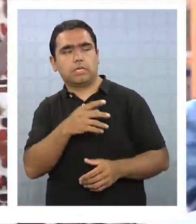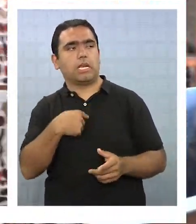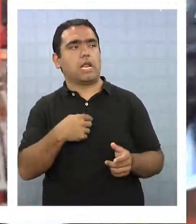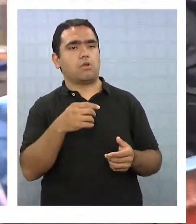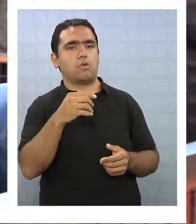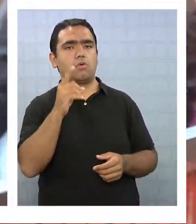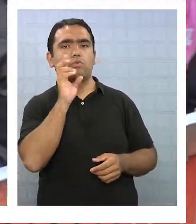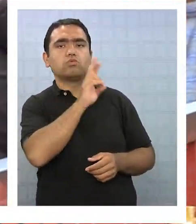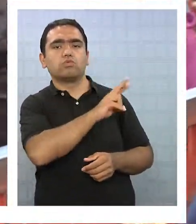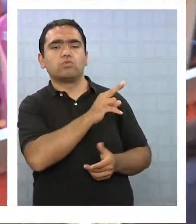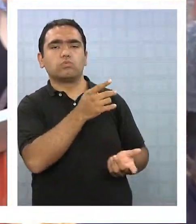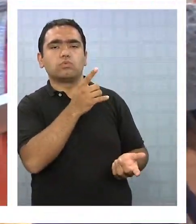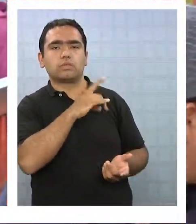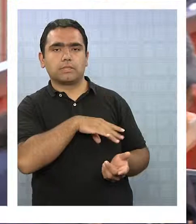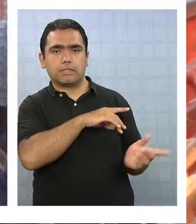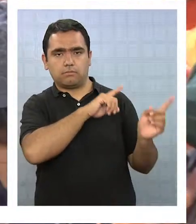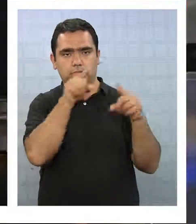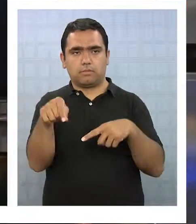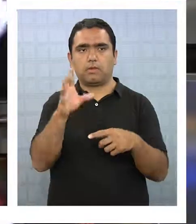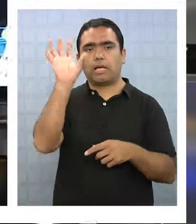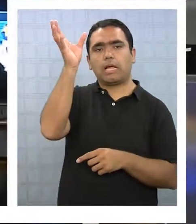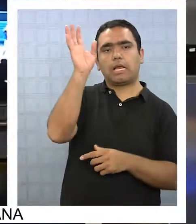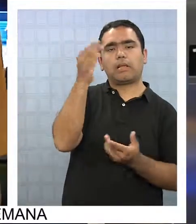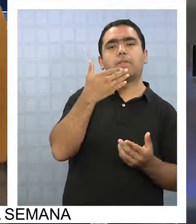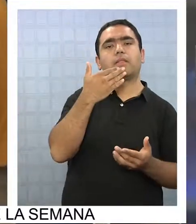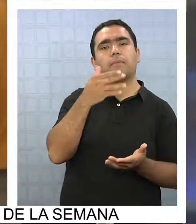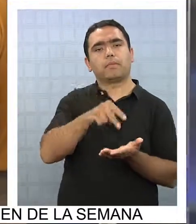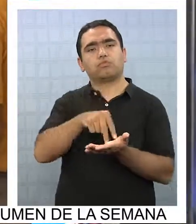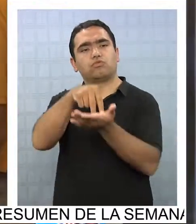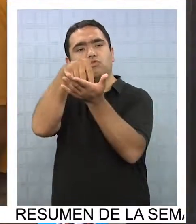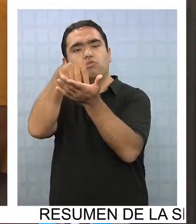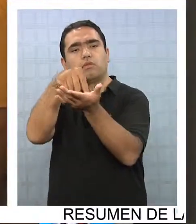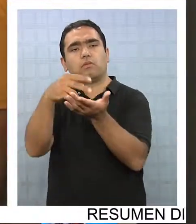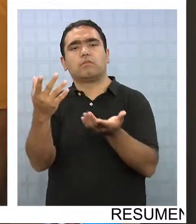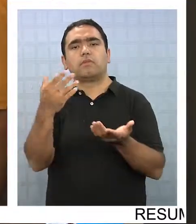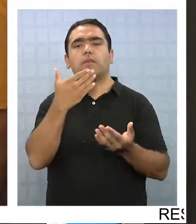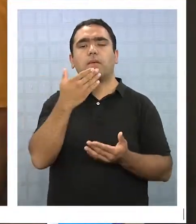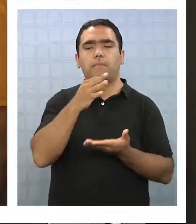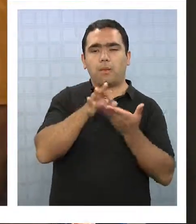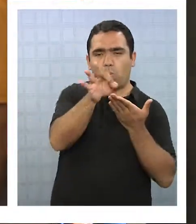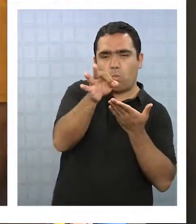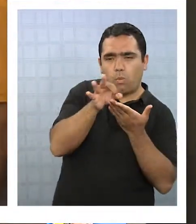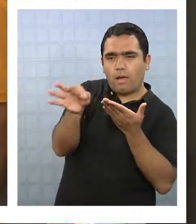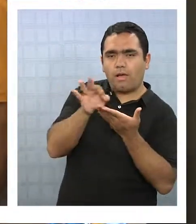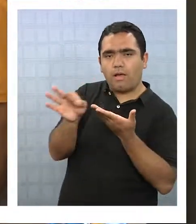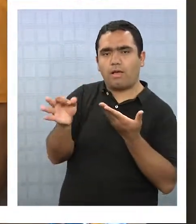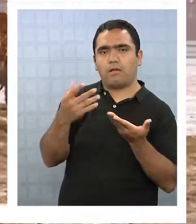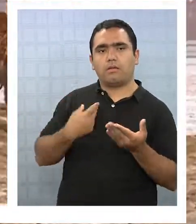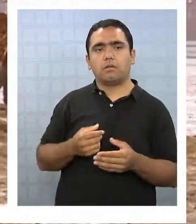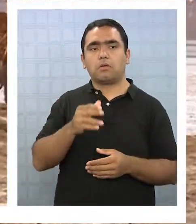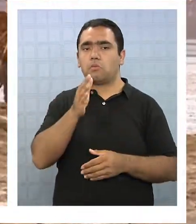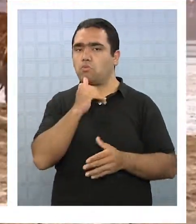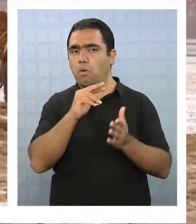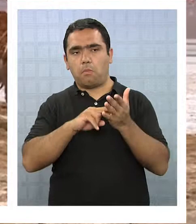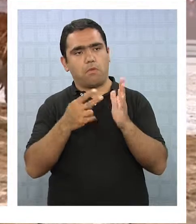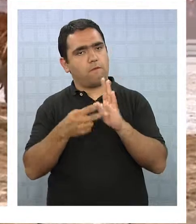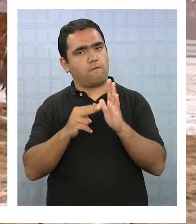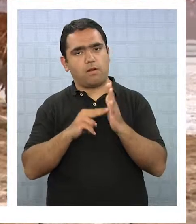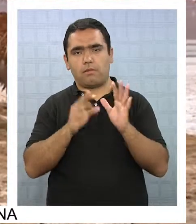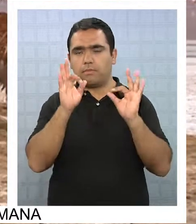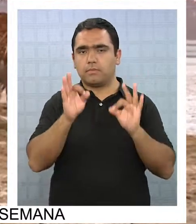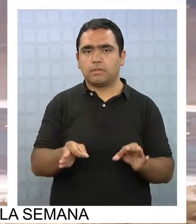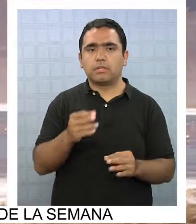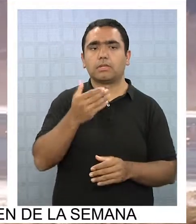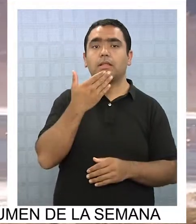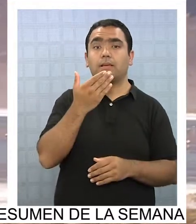son atraídos por las bondades del clima, la zona franca y los atractivos del interior, sin que haya problemas con la seguridad, salvo el estado